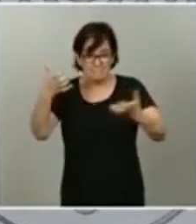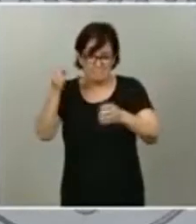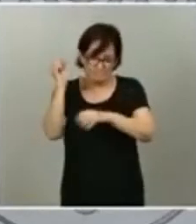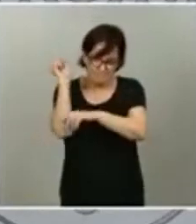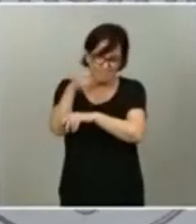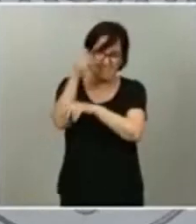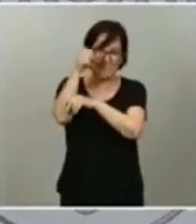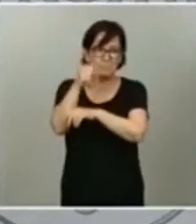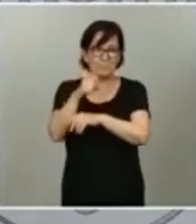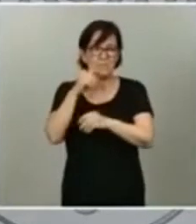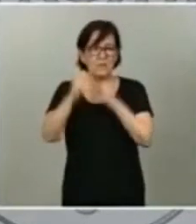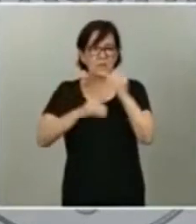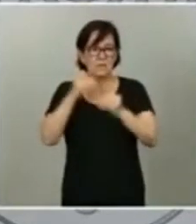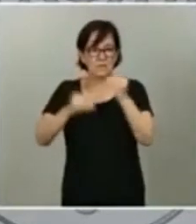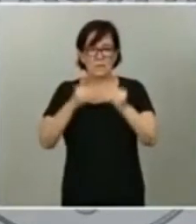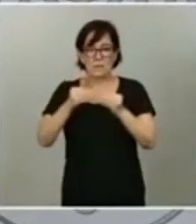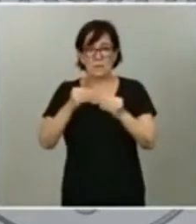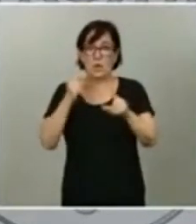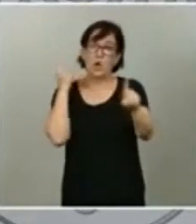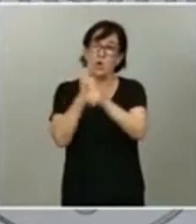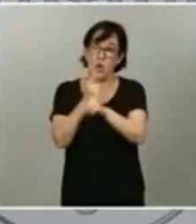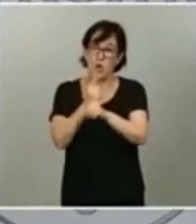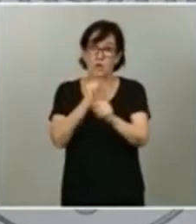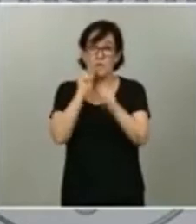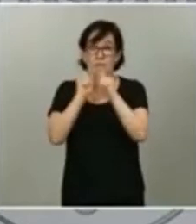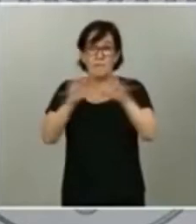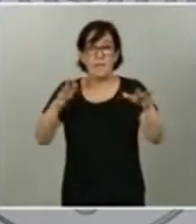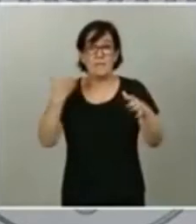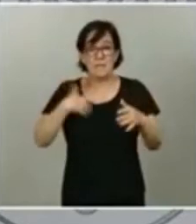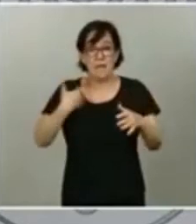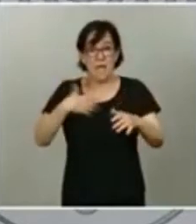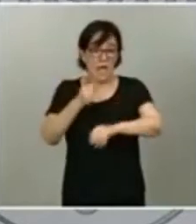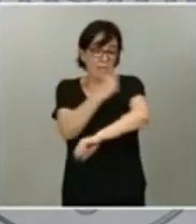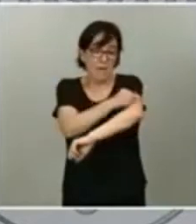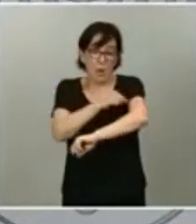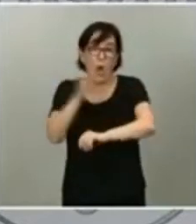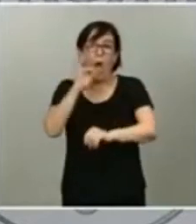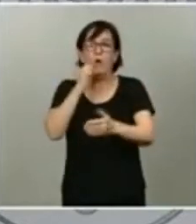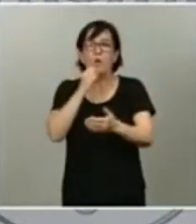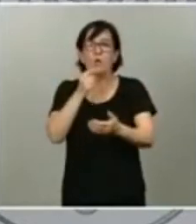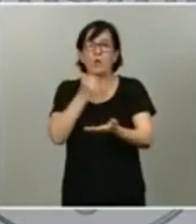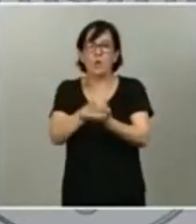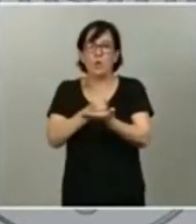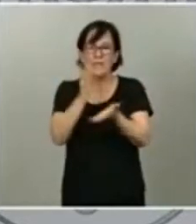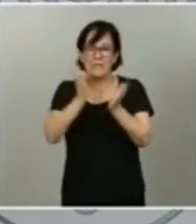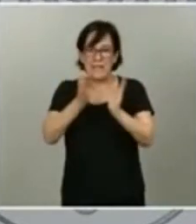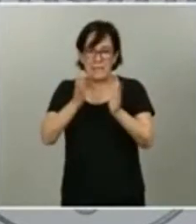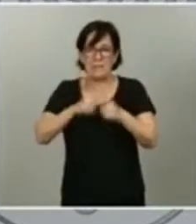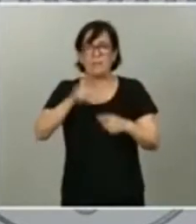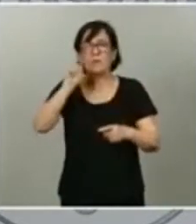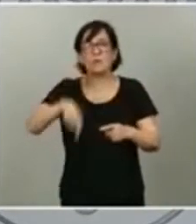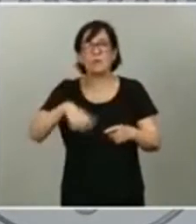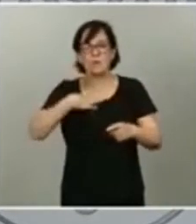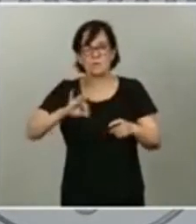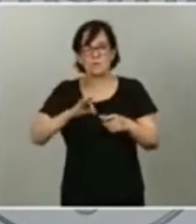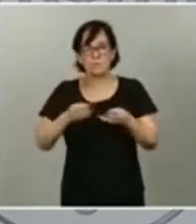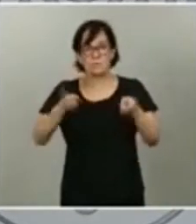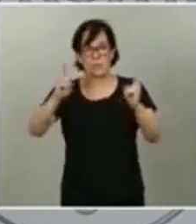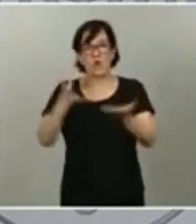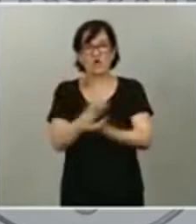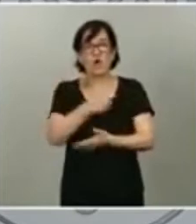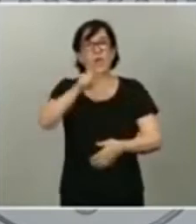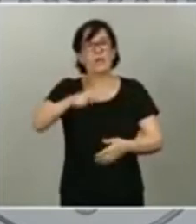tenemos que hacer contra este virus, cuando llegue la vacuna o el nuevo tratamiento permitirá también que todas las personas que